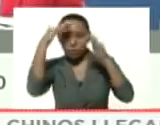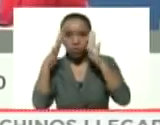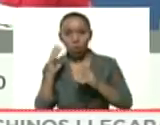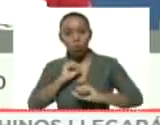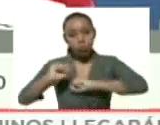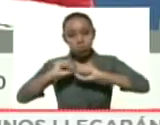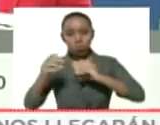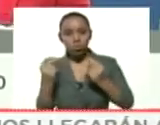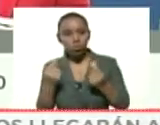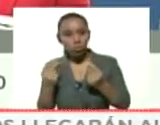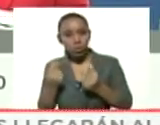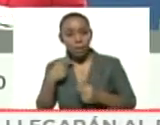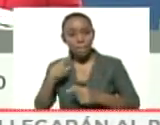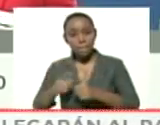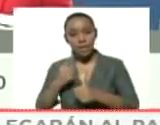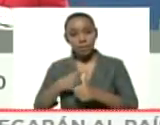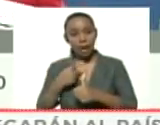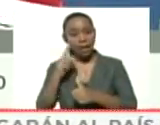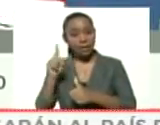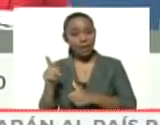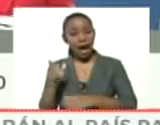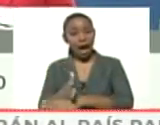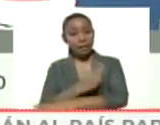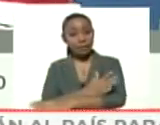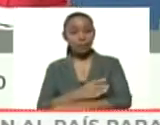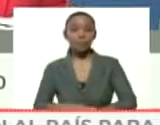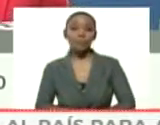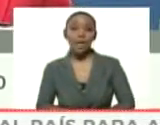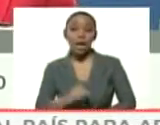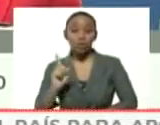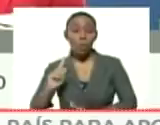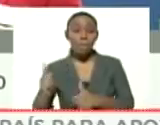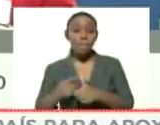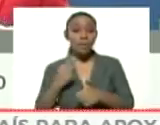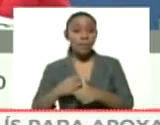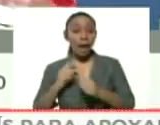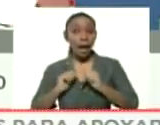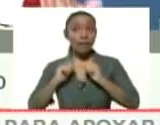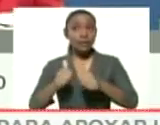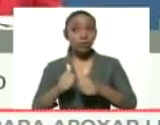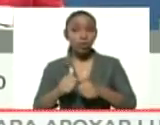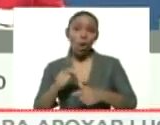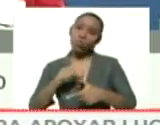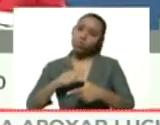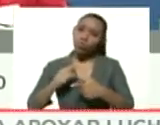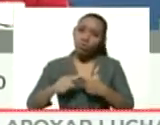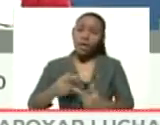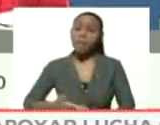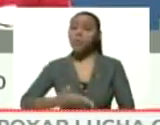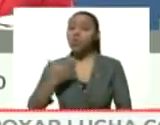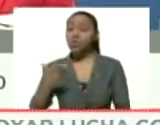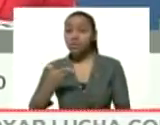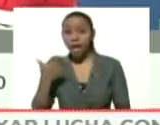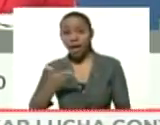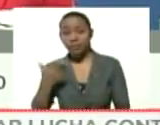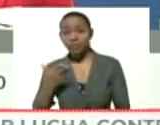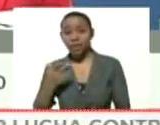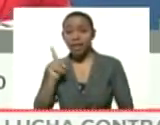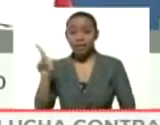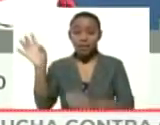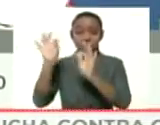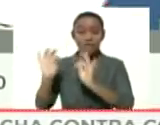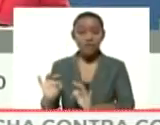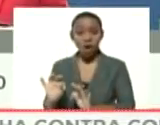el caso primariamente, preventivamente, en sus primeros inicios. Entonces, es muy importante esta fase